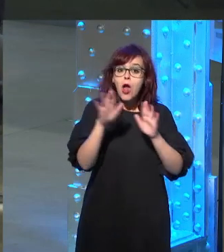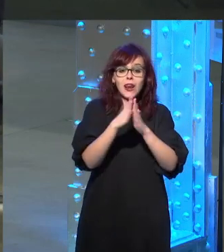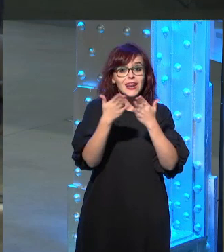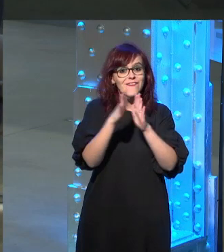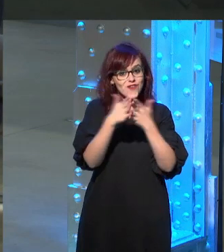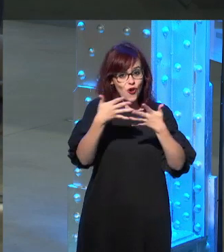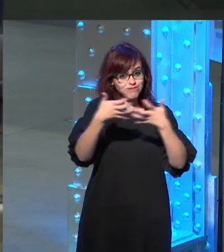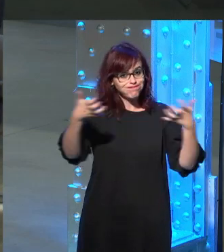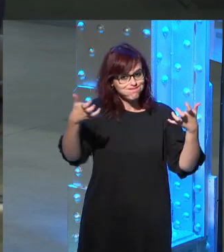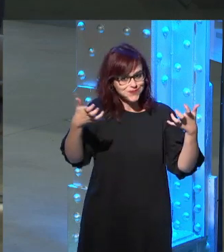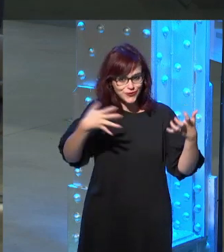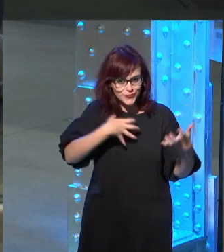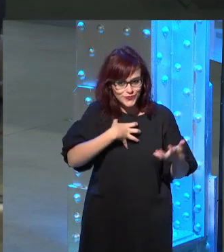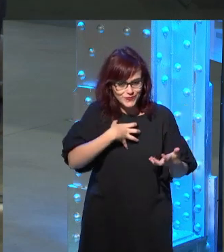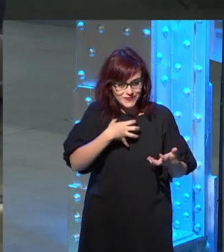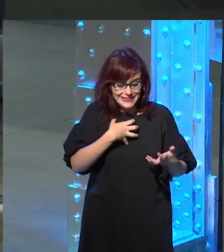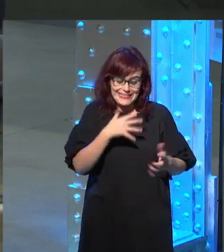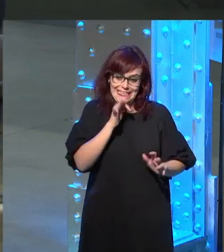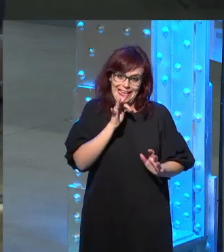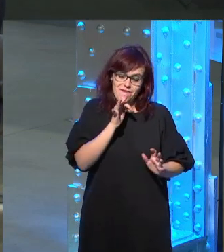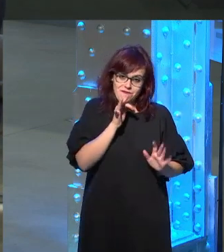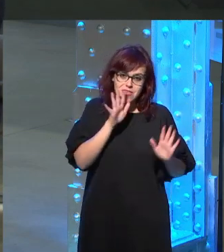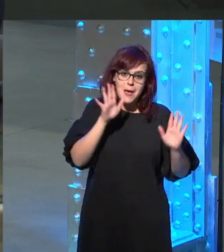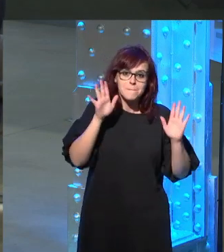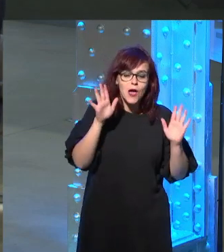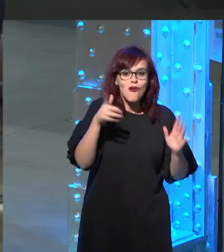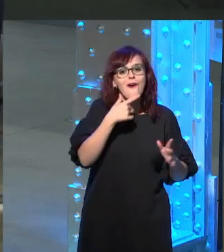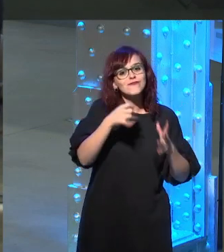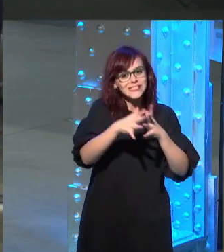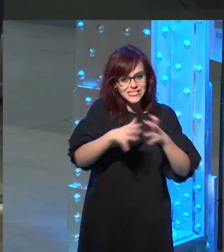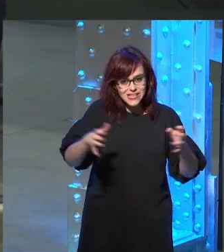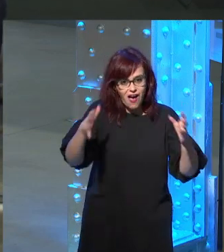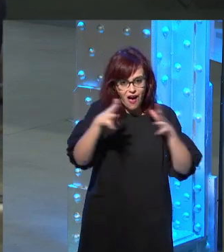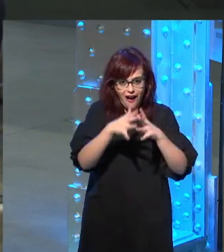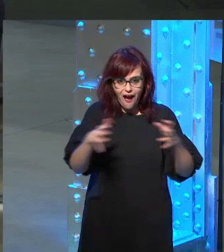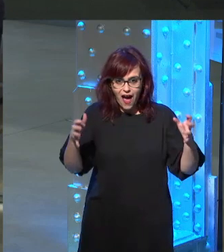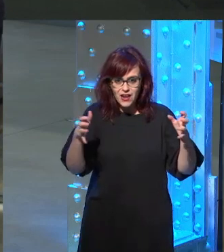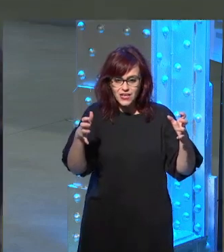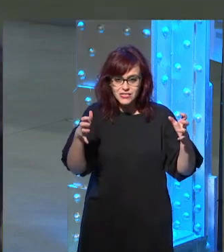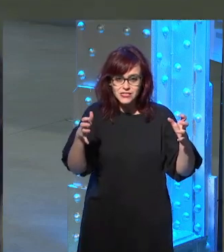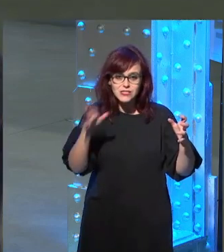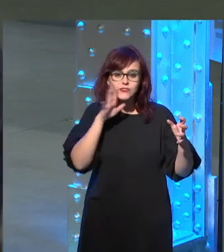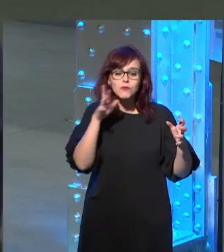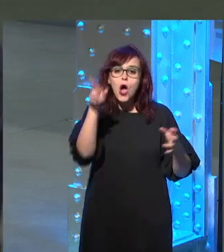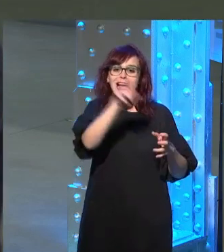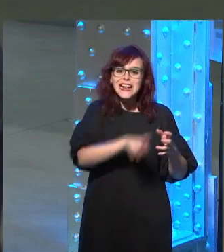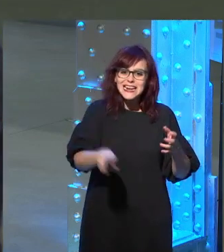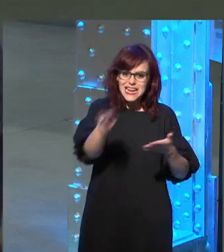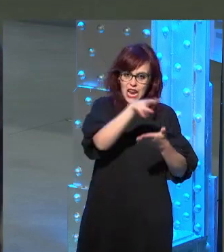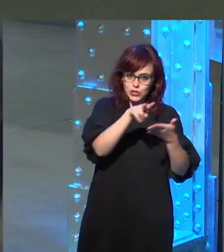libro pero me quedé con muchas ganas de hacértela y es una pregunta sobre la relectura